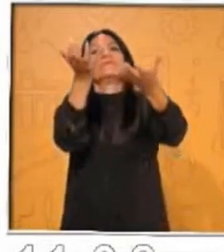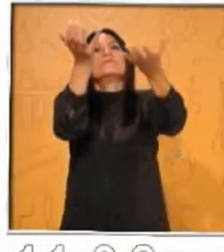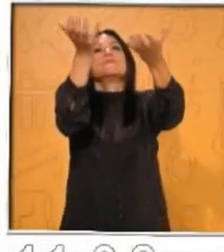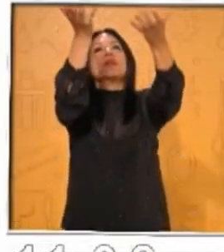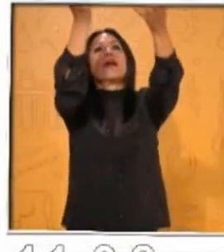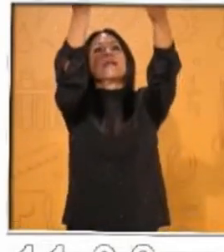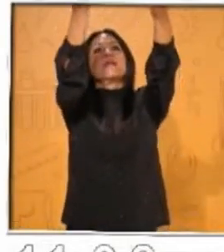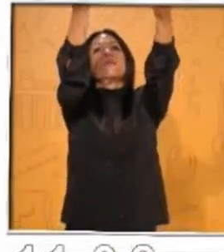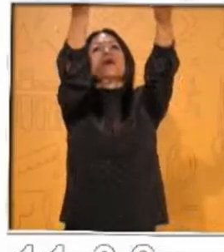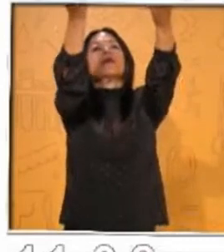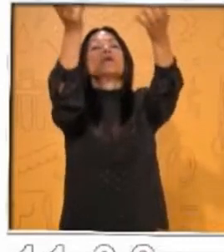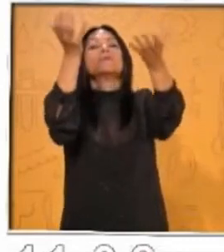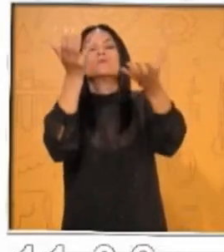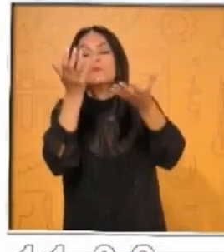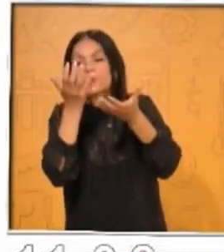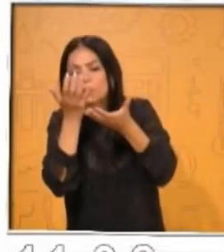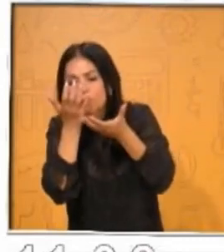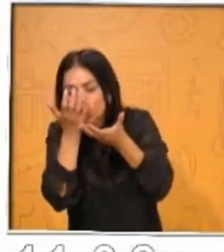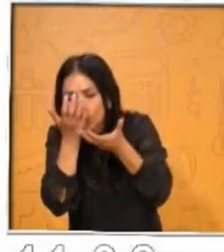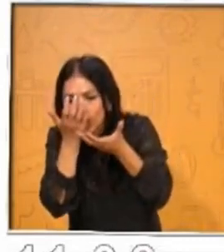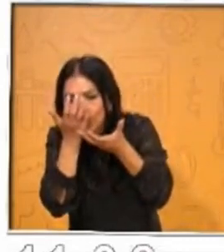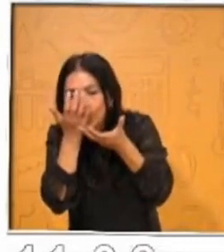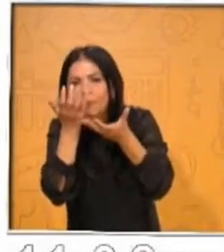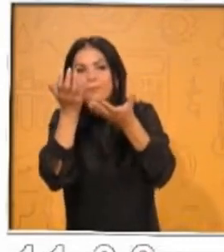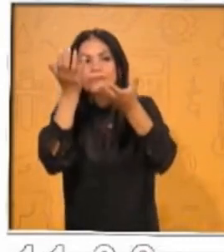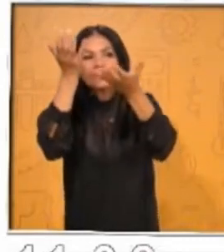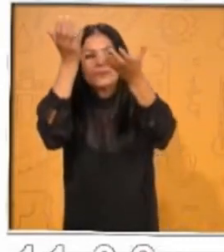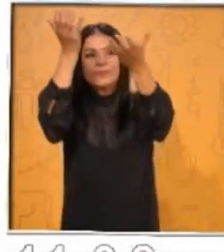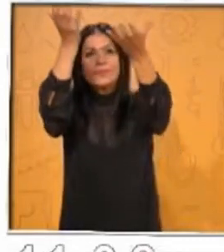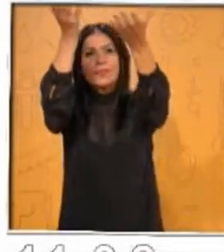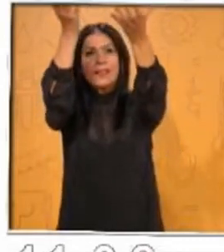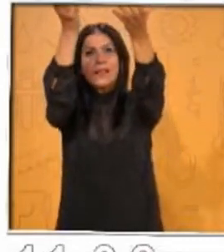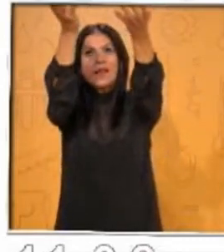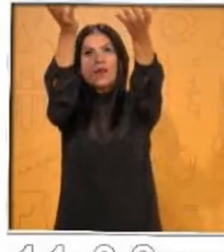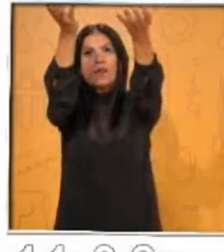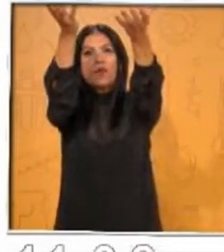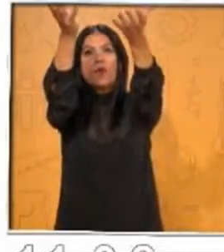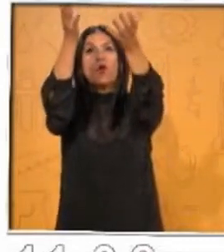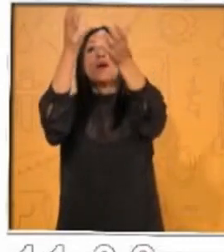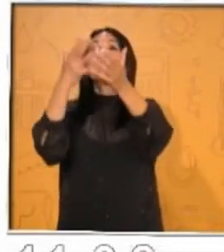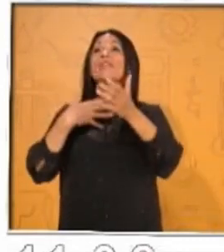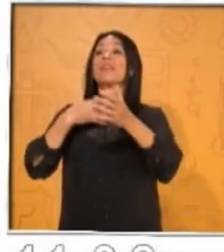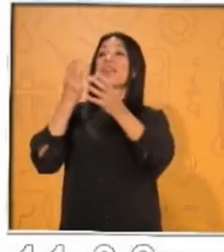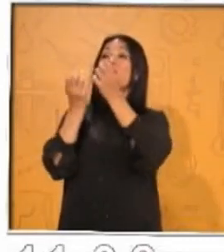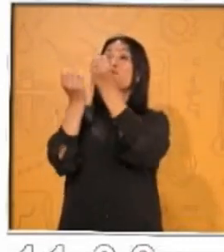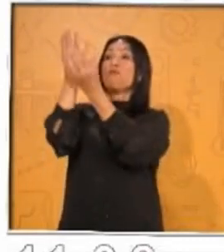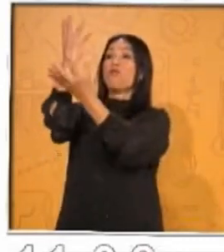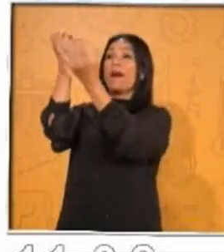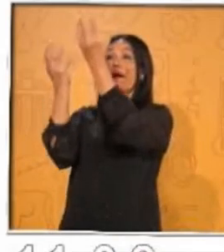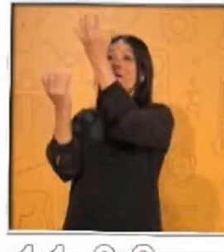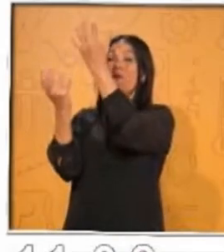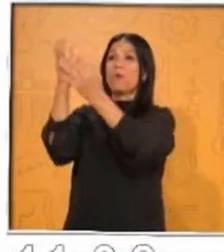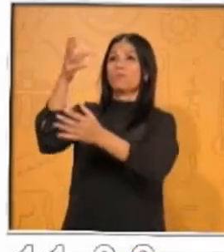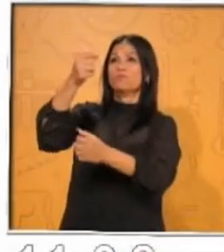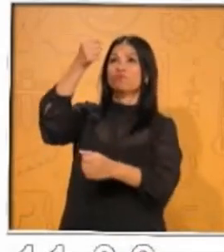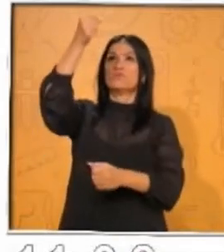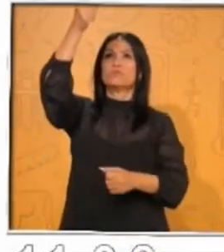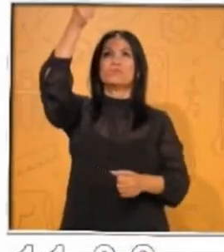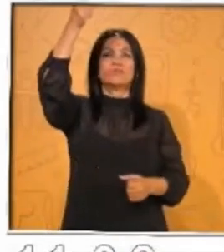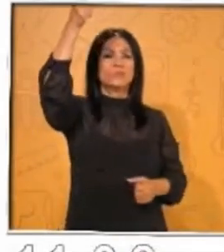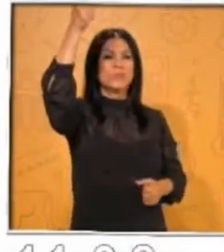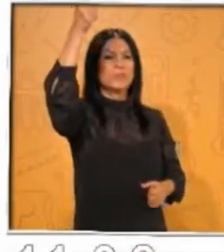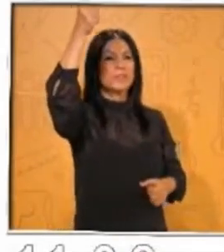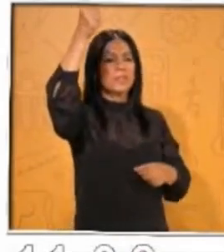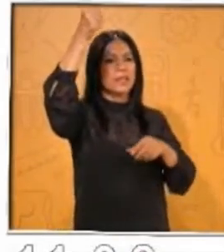le dio un beso póstumo, tomó una antorcha humeante y se arrodilló frente a su amada para velar así